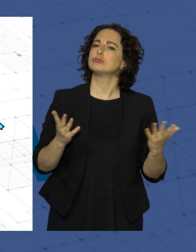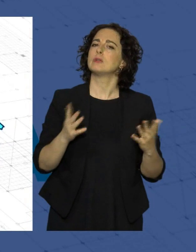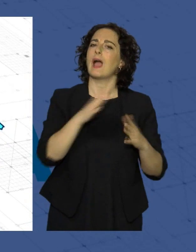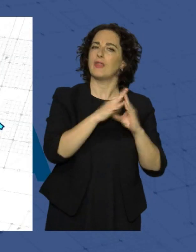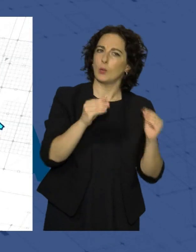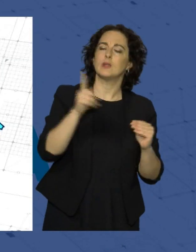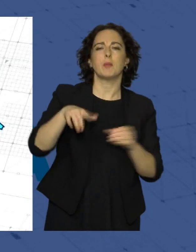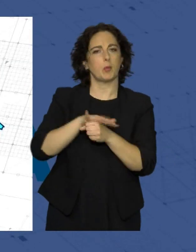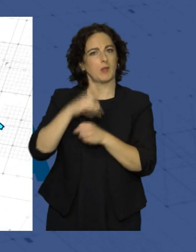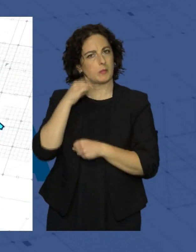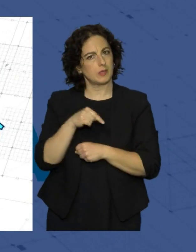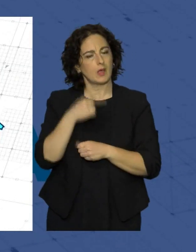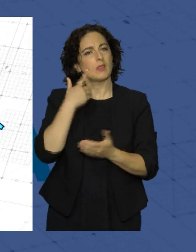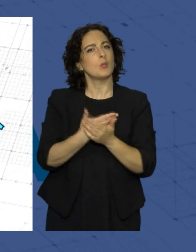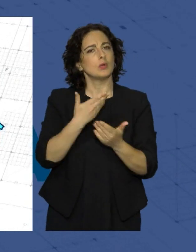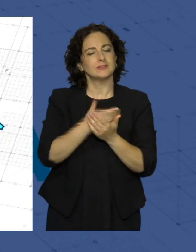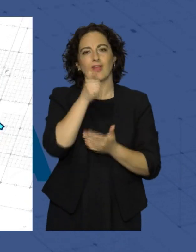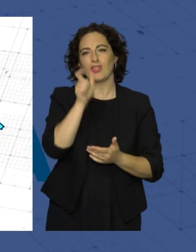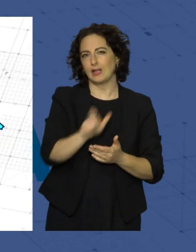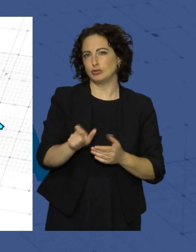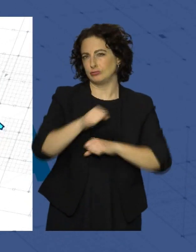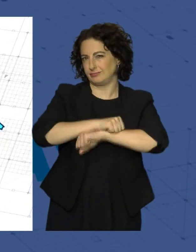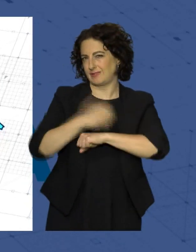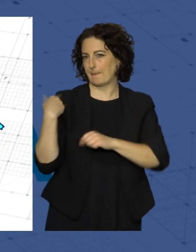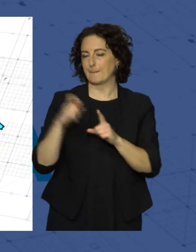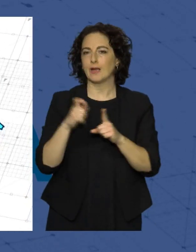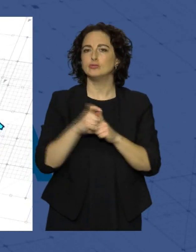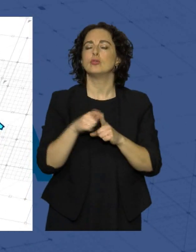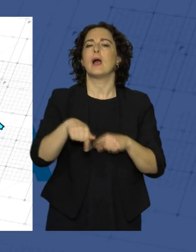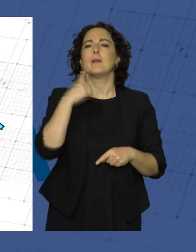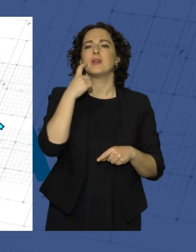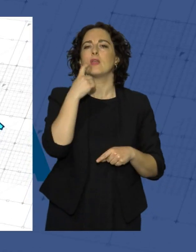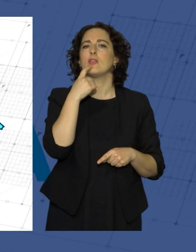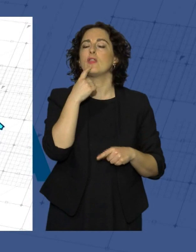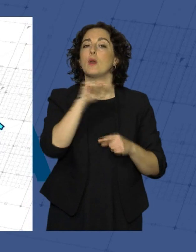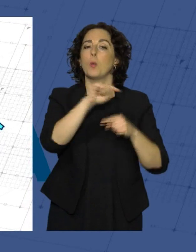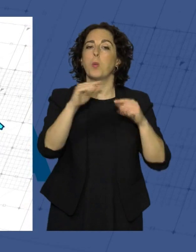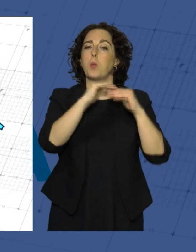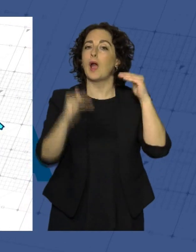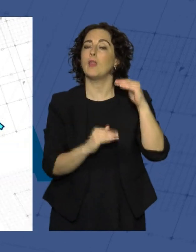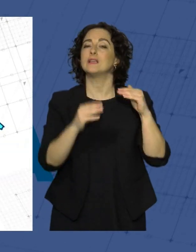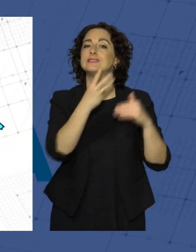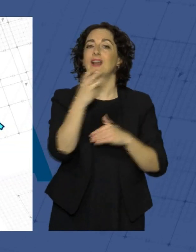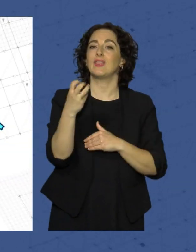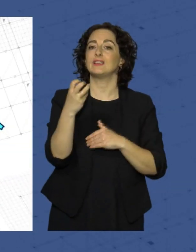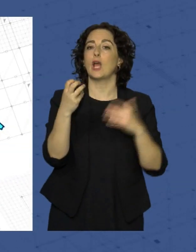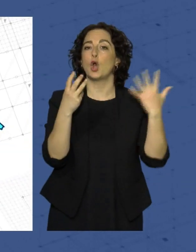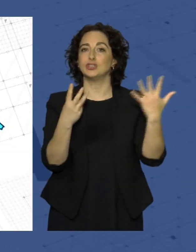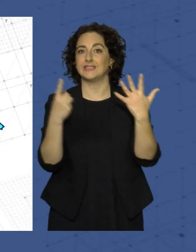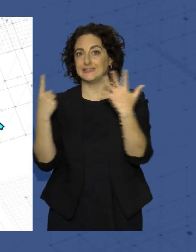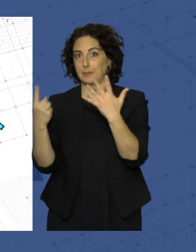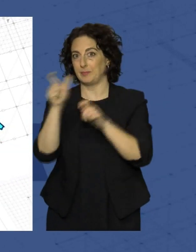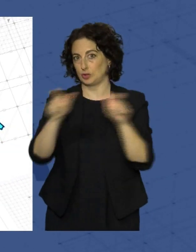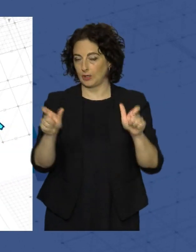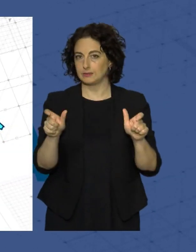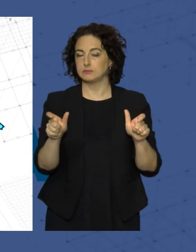la provincia. Así lo demuestran los datos del desempleo de mayo que en Almería han supuesto una bajada de 386 personas